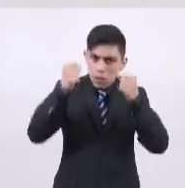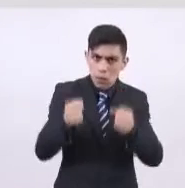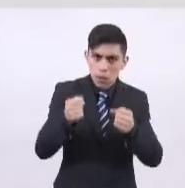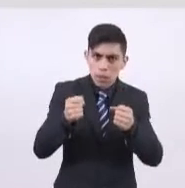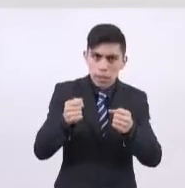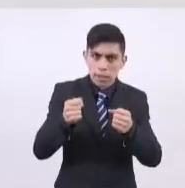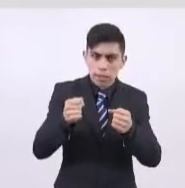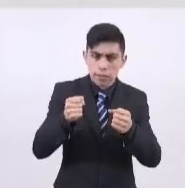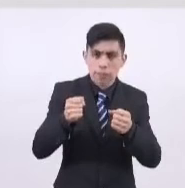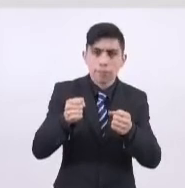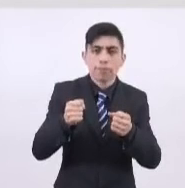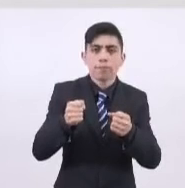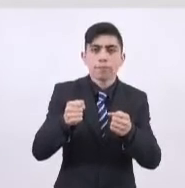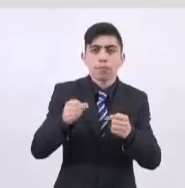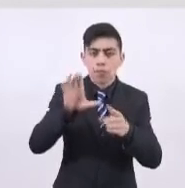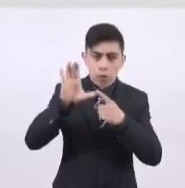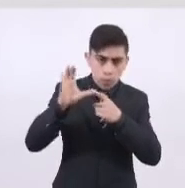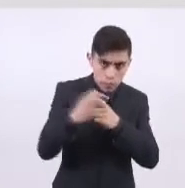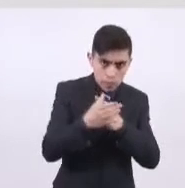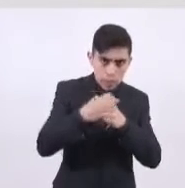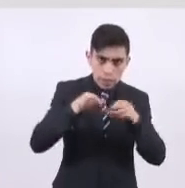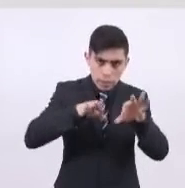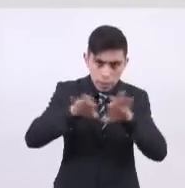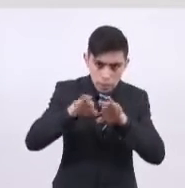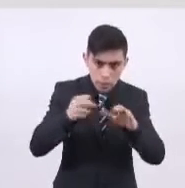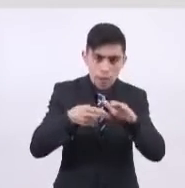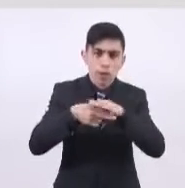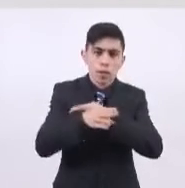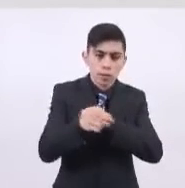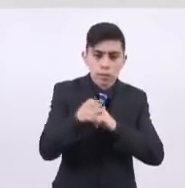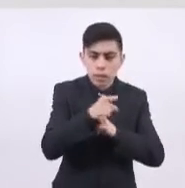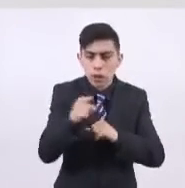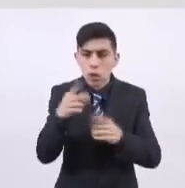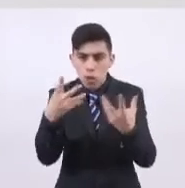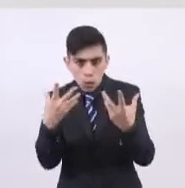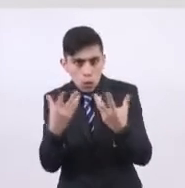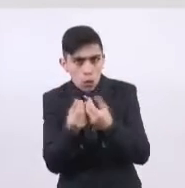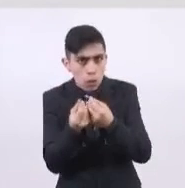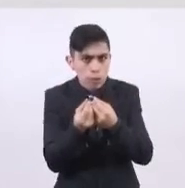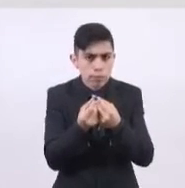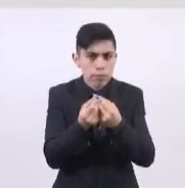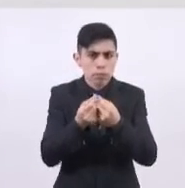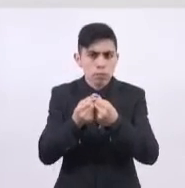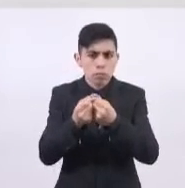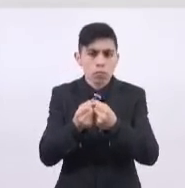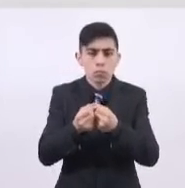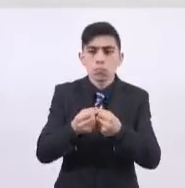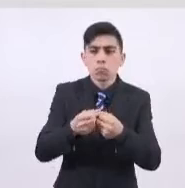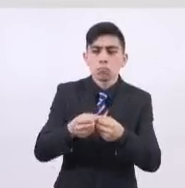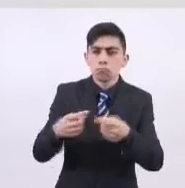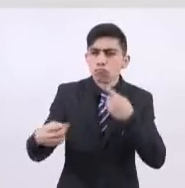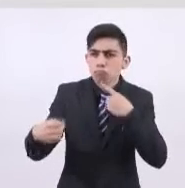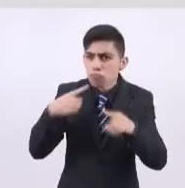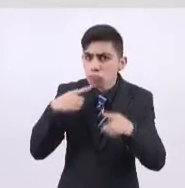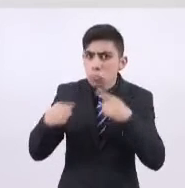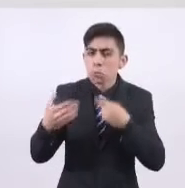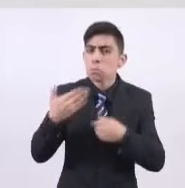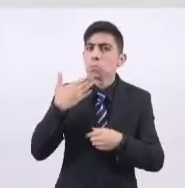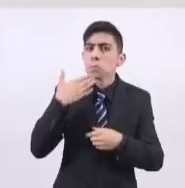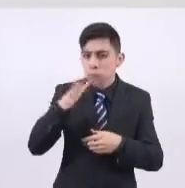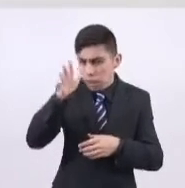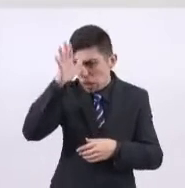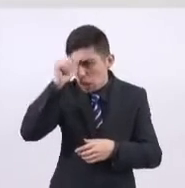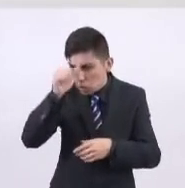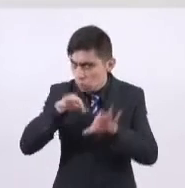de los trabajadores del metro y con su dirigencia mantendremos una relación respetuosa y de colaboración.